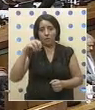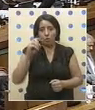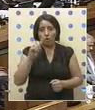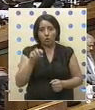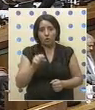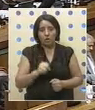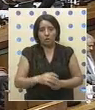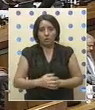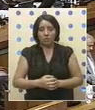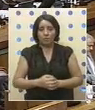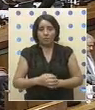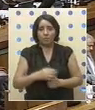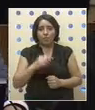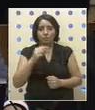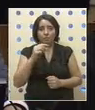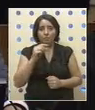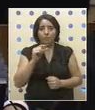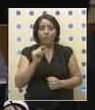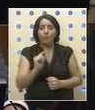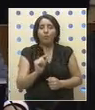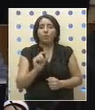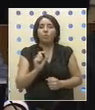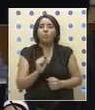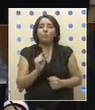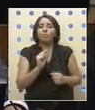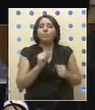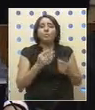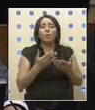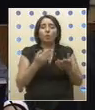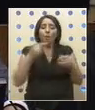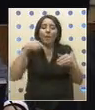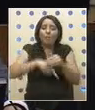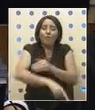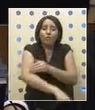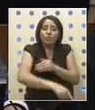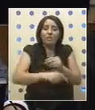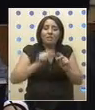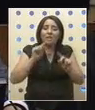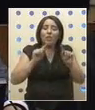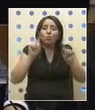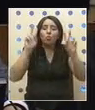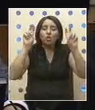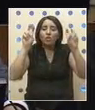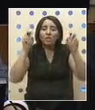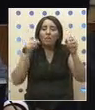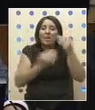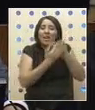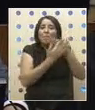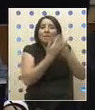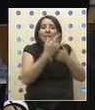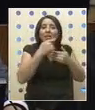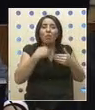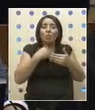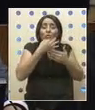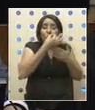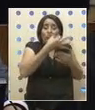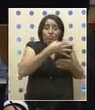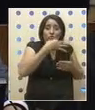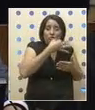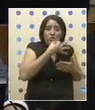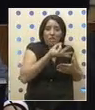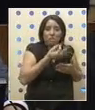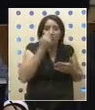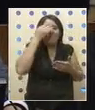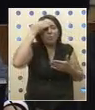Sí, muy breve presidente. Solo profundizar en algunos aspectos planteados en la mañana de mi intervención. Una